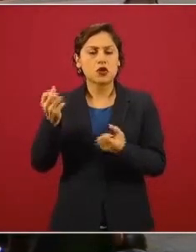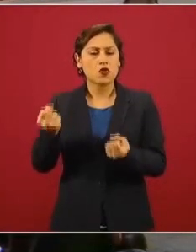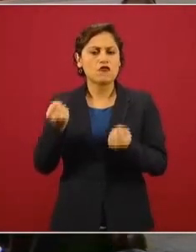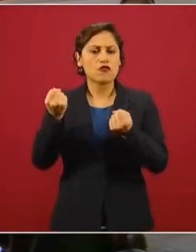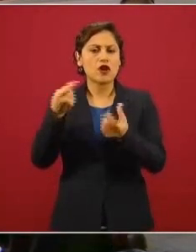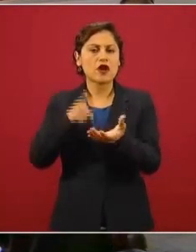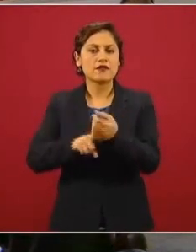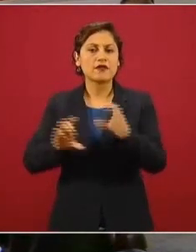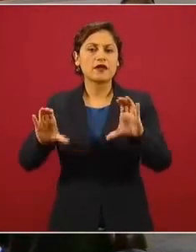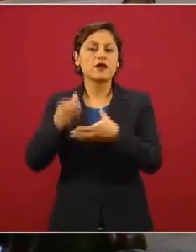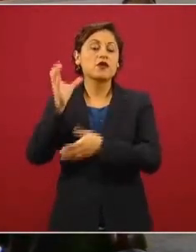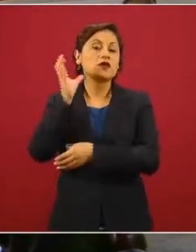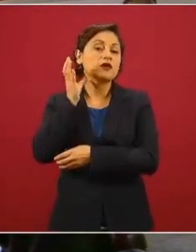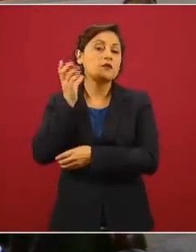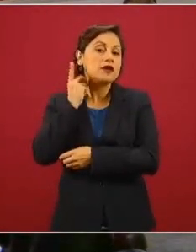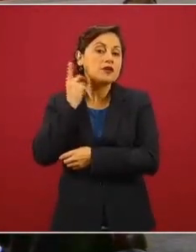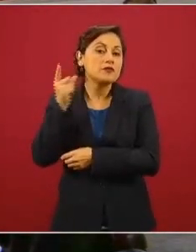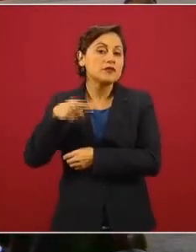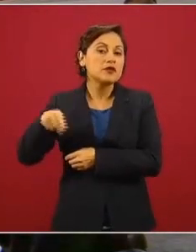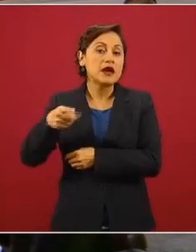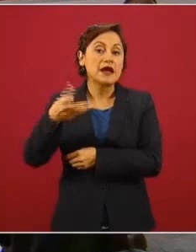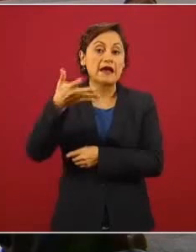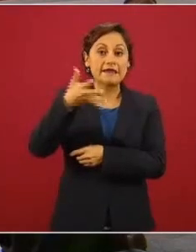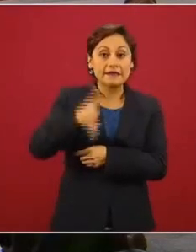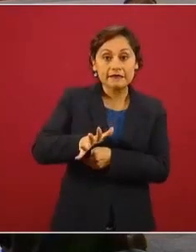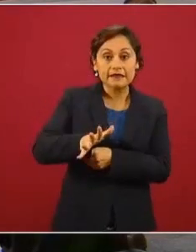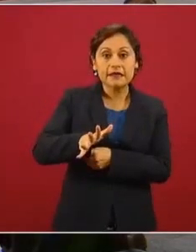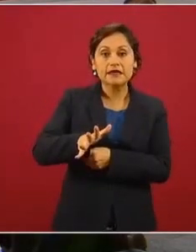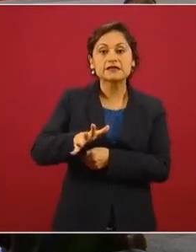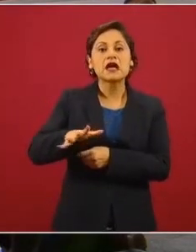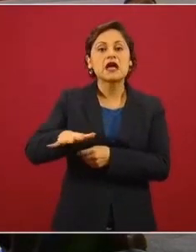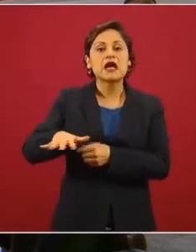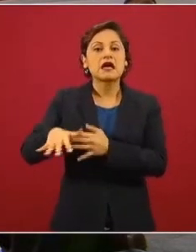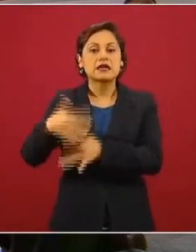en 10 de las 15 gubernaturas a renovarse en el 2021.